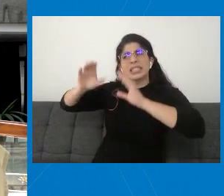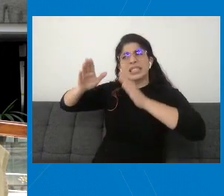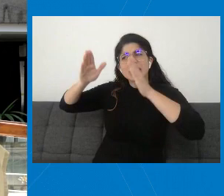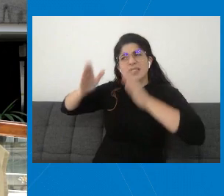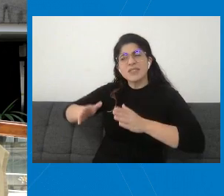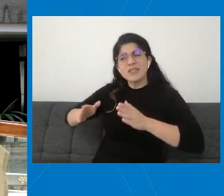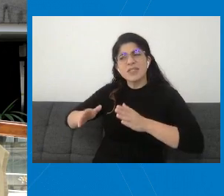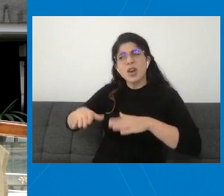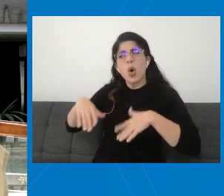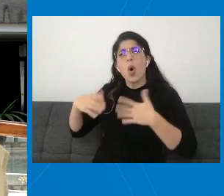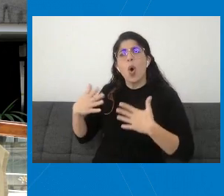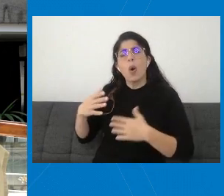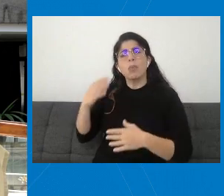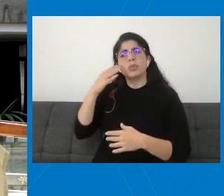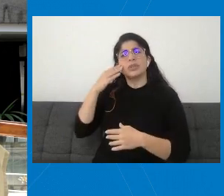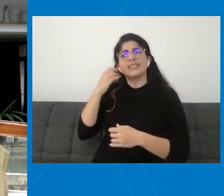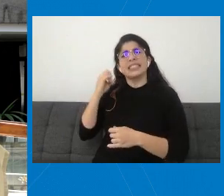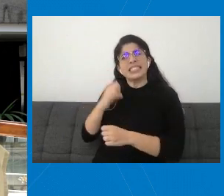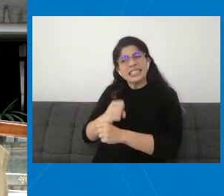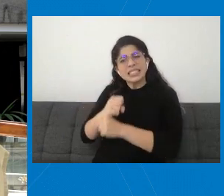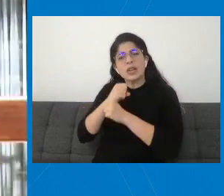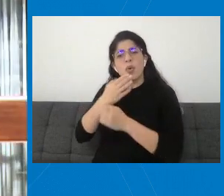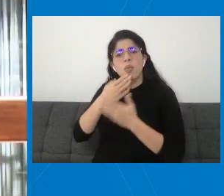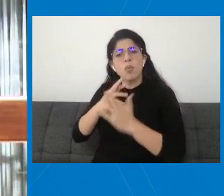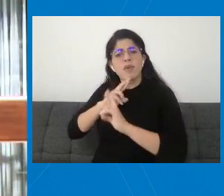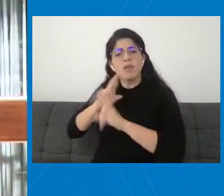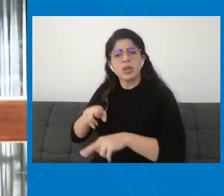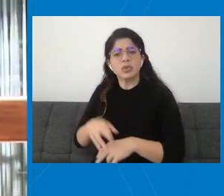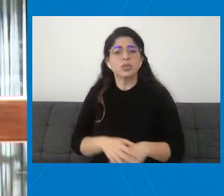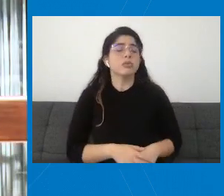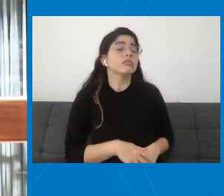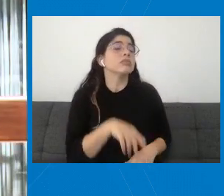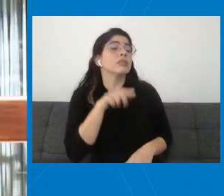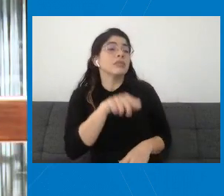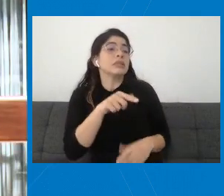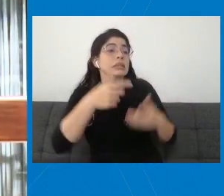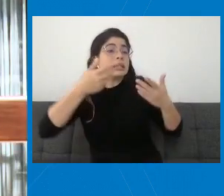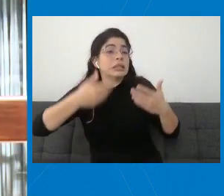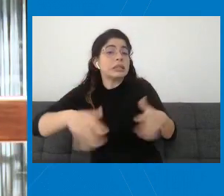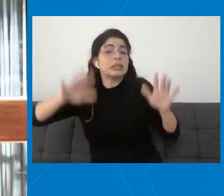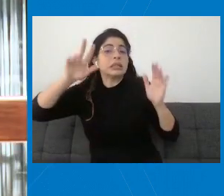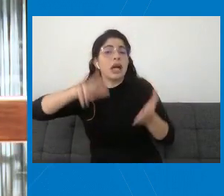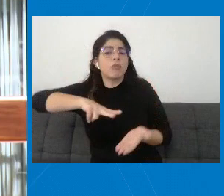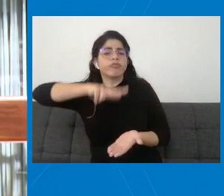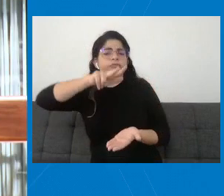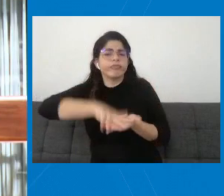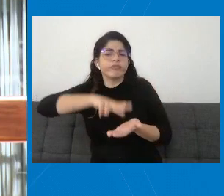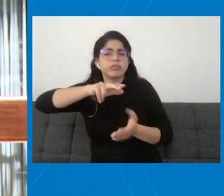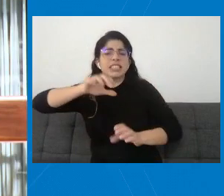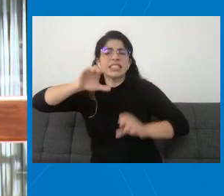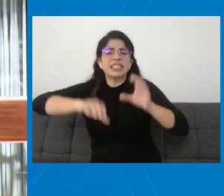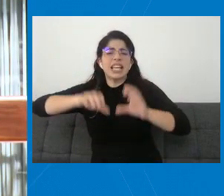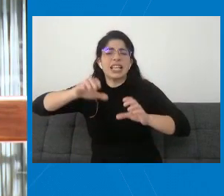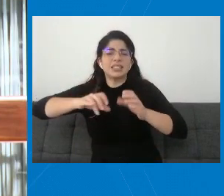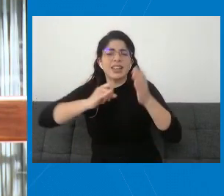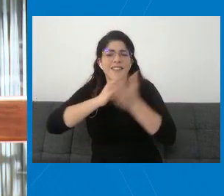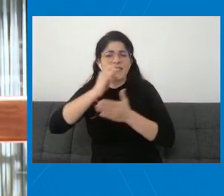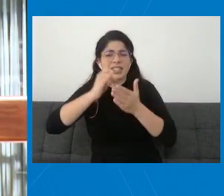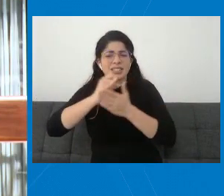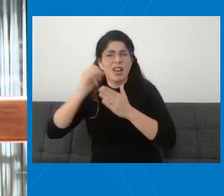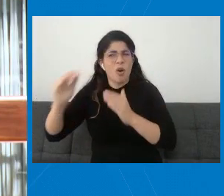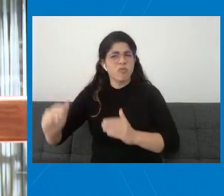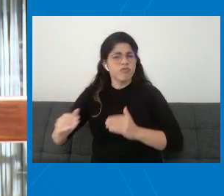y eficacia de las vacunas? Que han sido probadas con protocolos científicos de investigación muy rigurosos